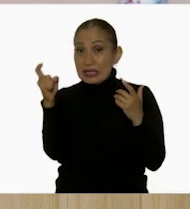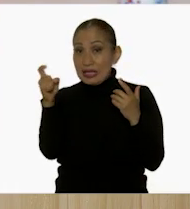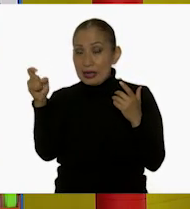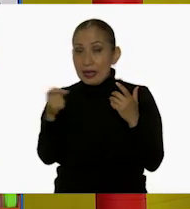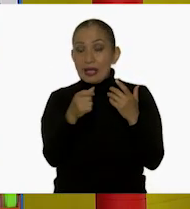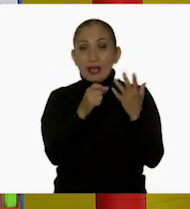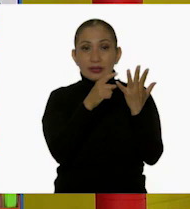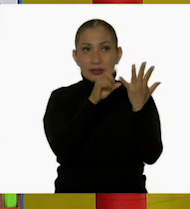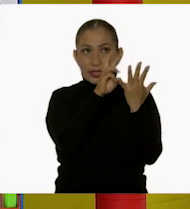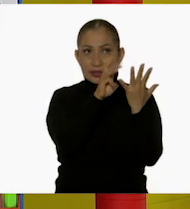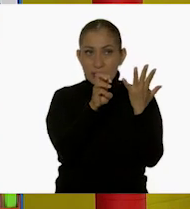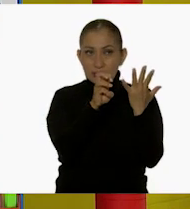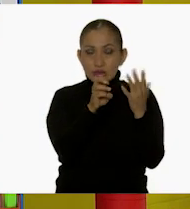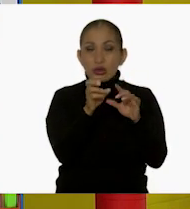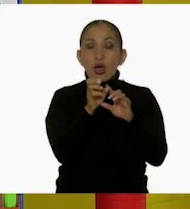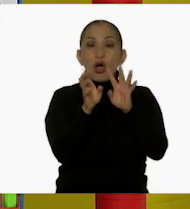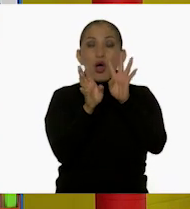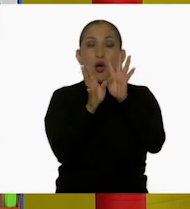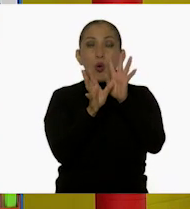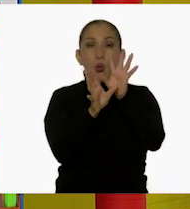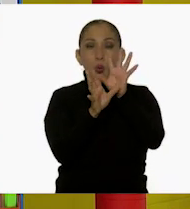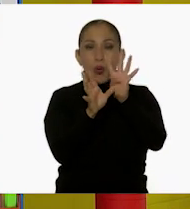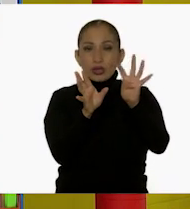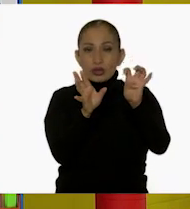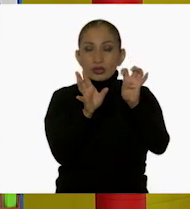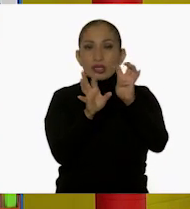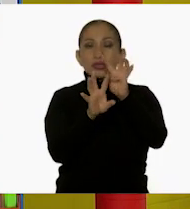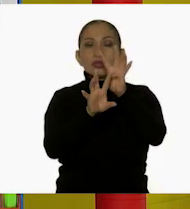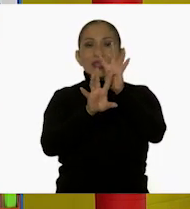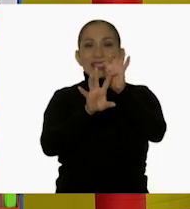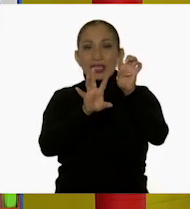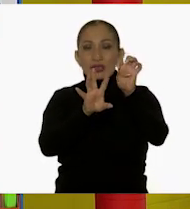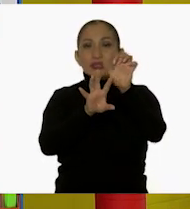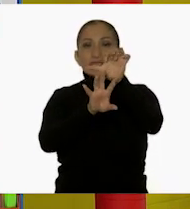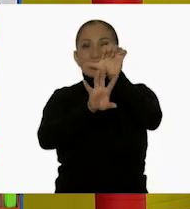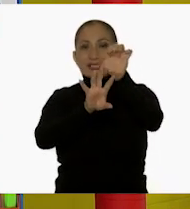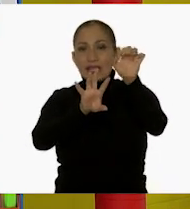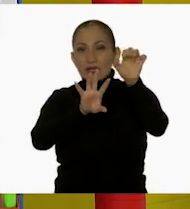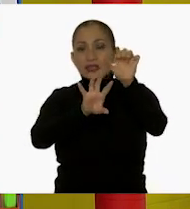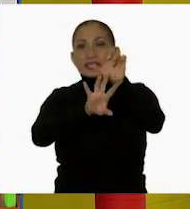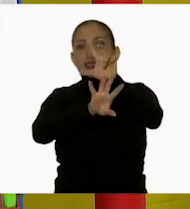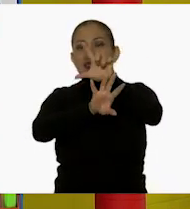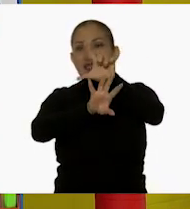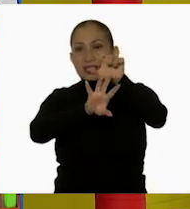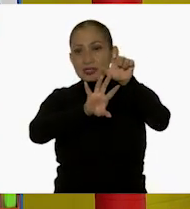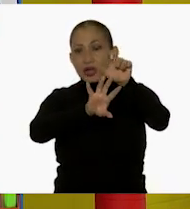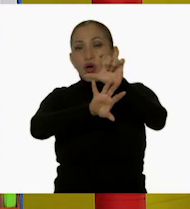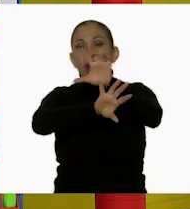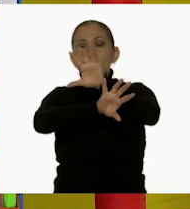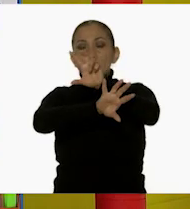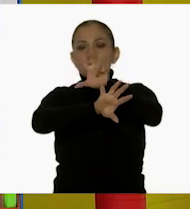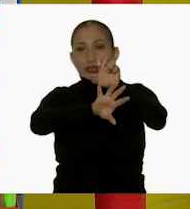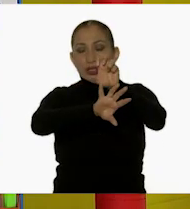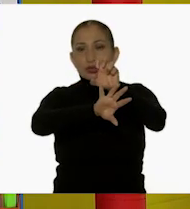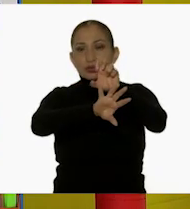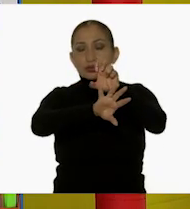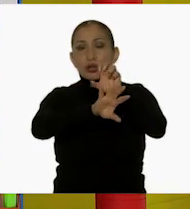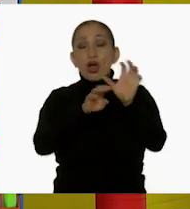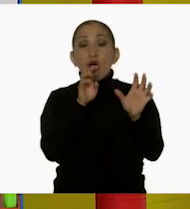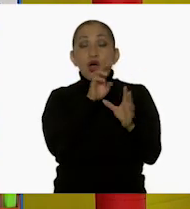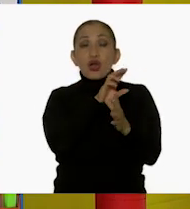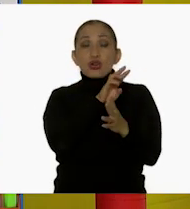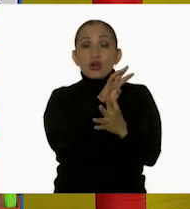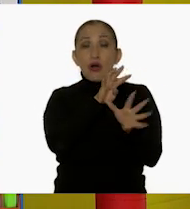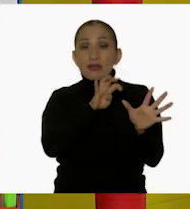300, 400, 500, 600, 700, 800, 900